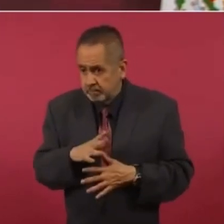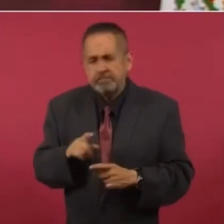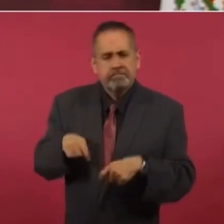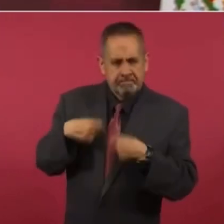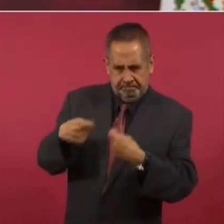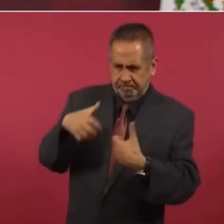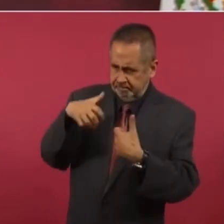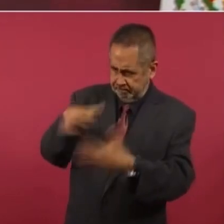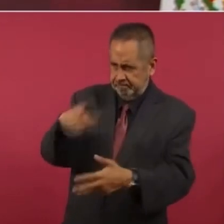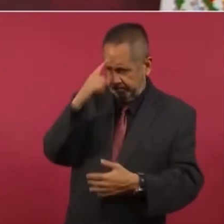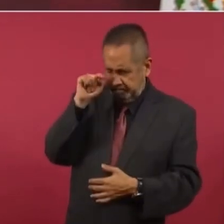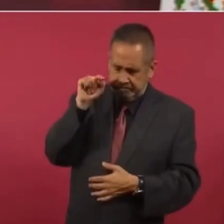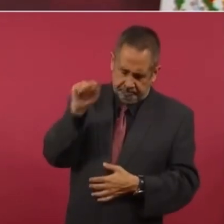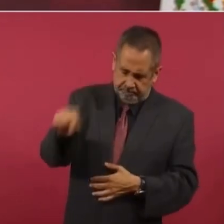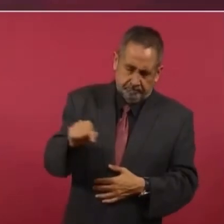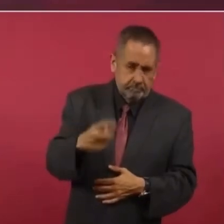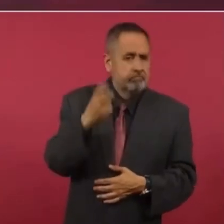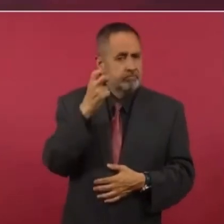justicia.